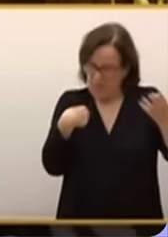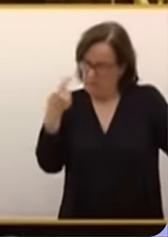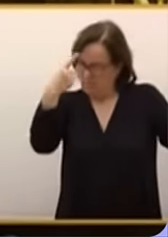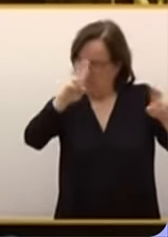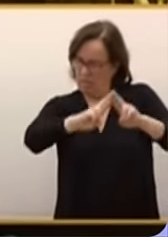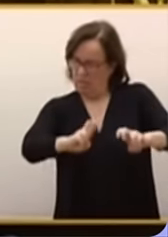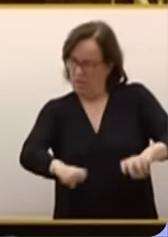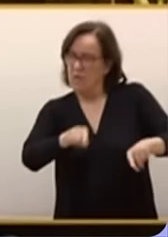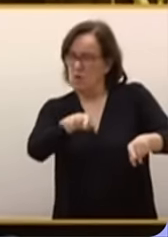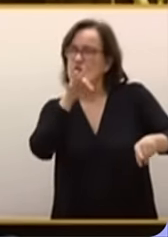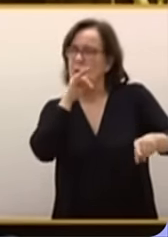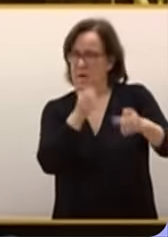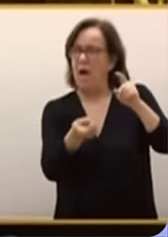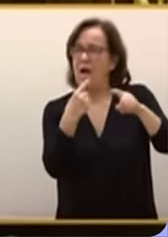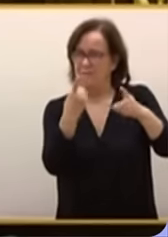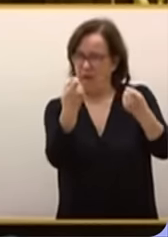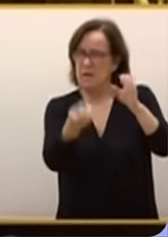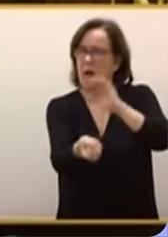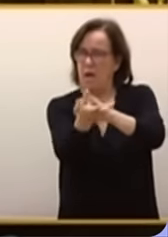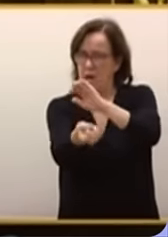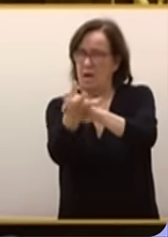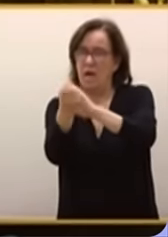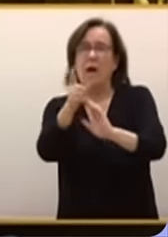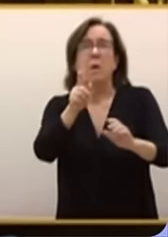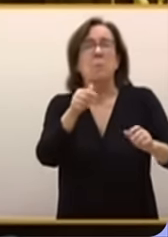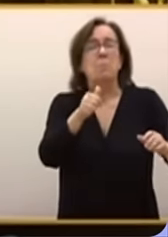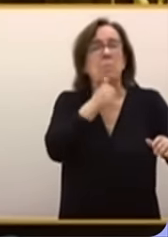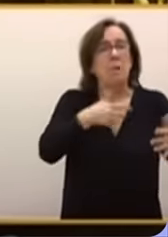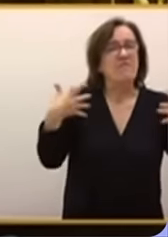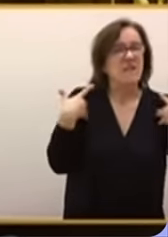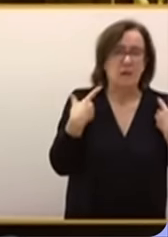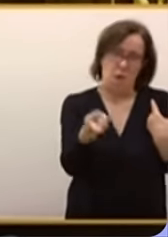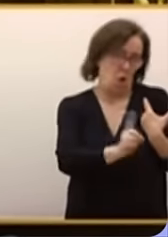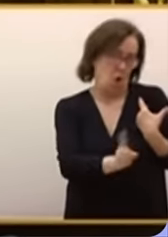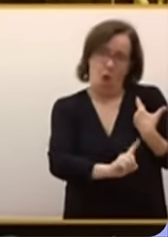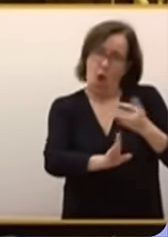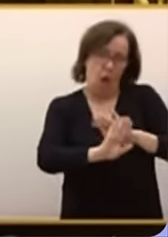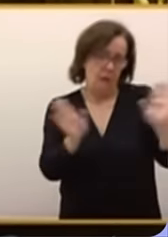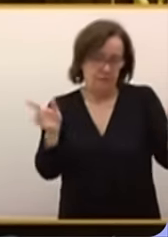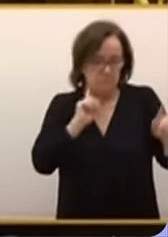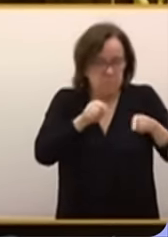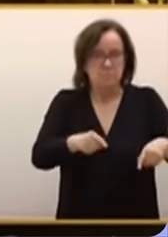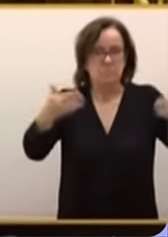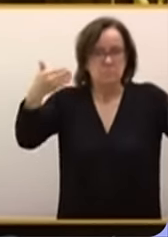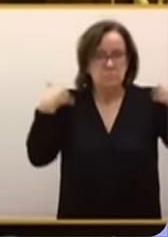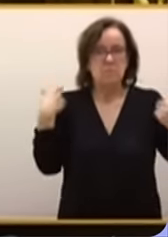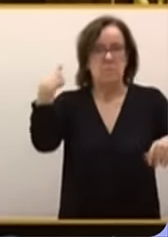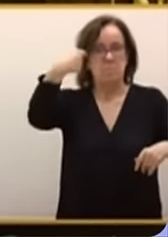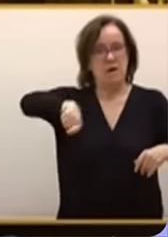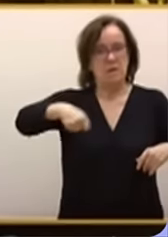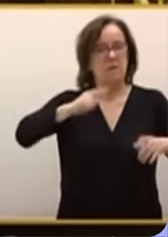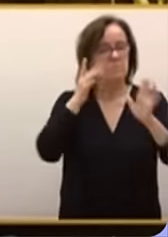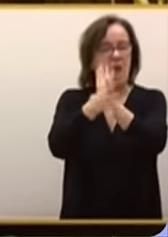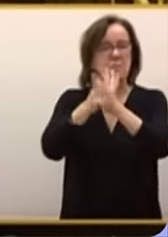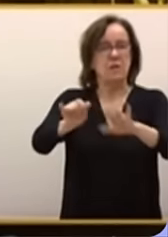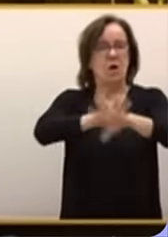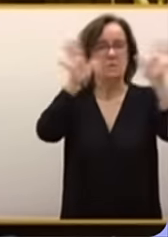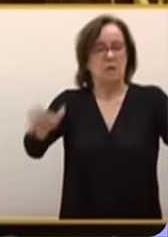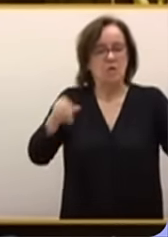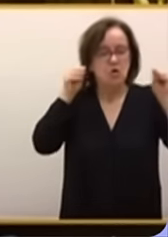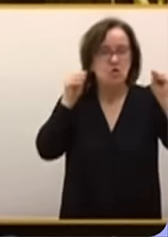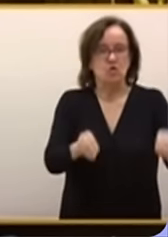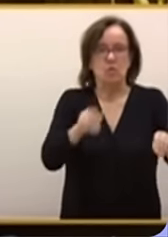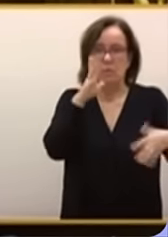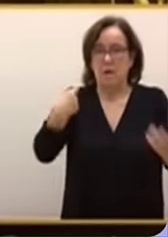sabe que queda por salir, no vaya de víctima, porque no lo es. Vaya de presidente. De las explicaciones claras que le exige su cargo.